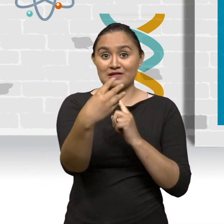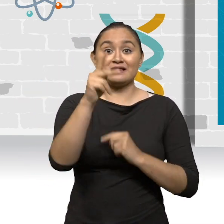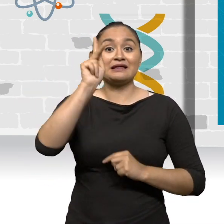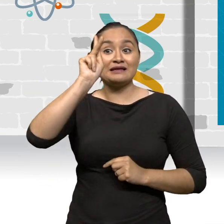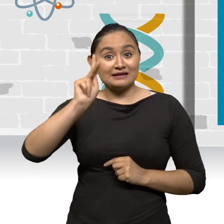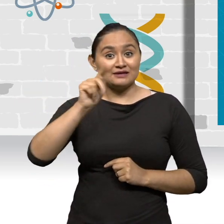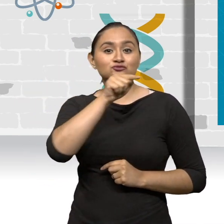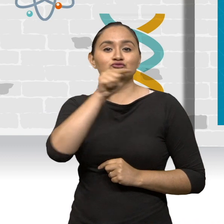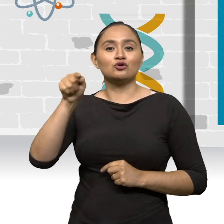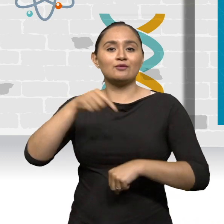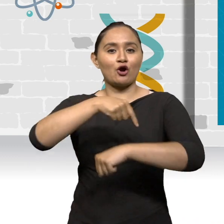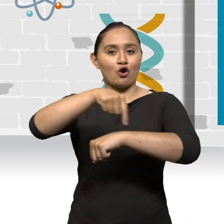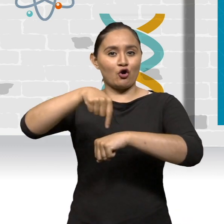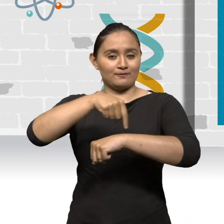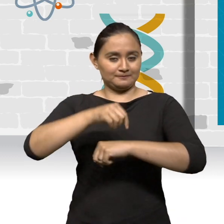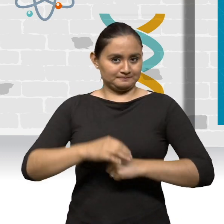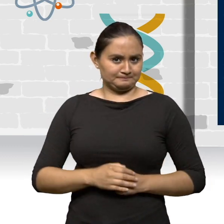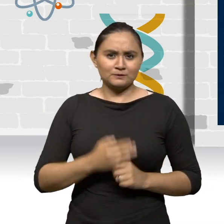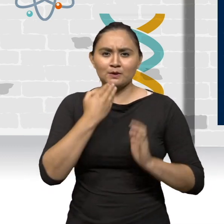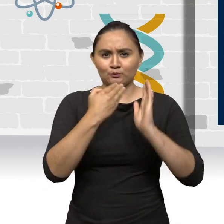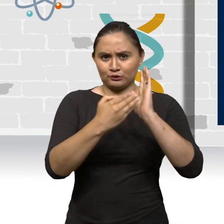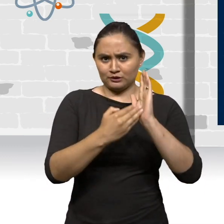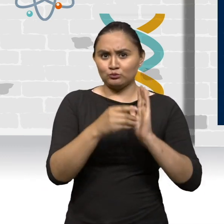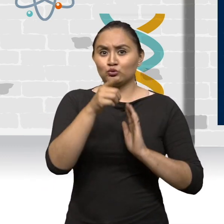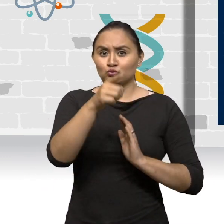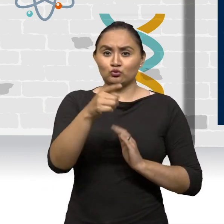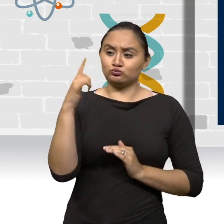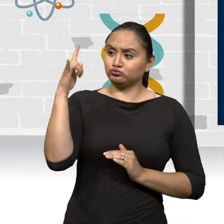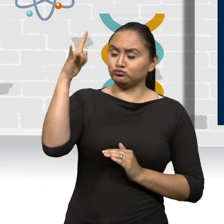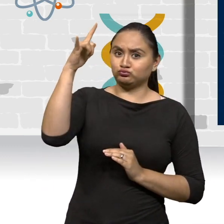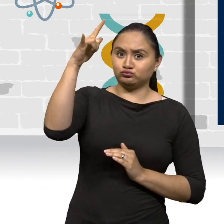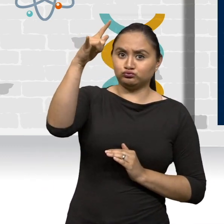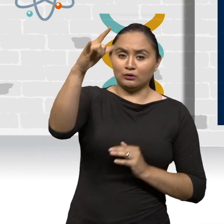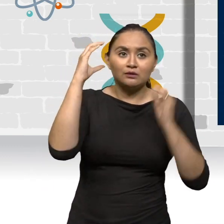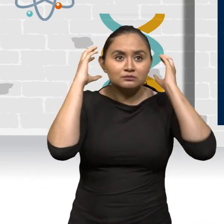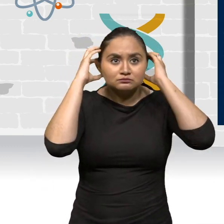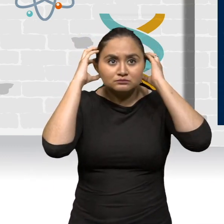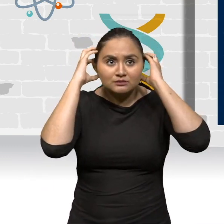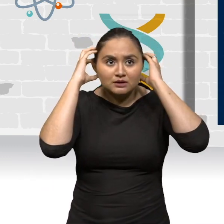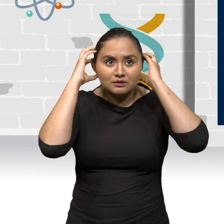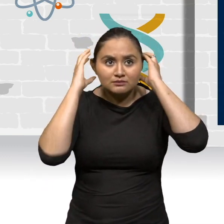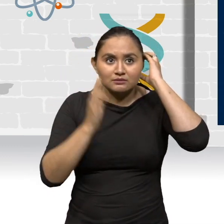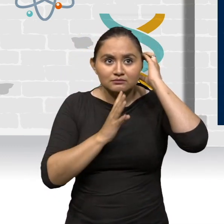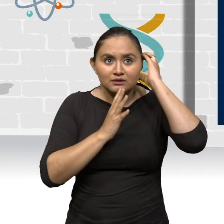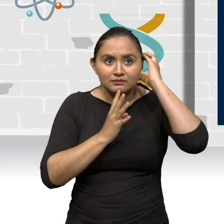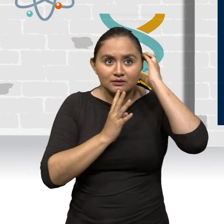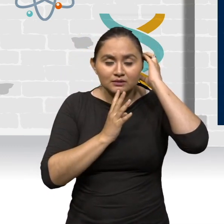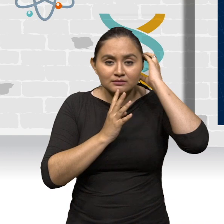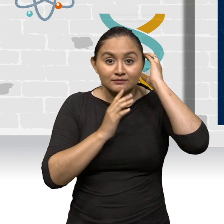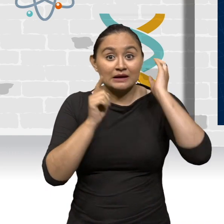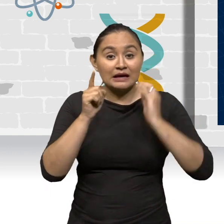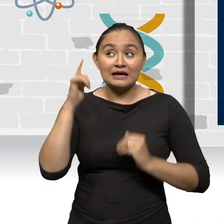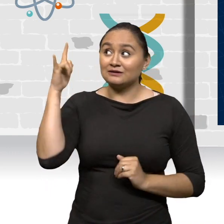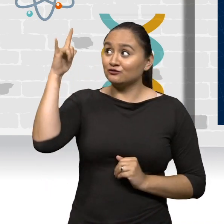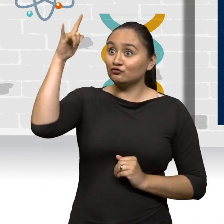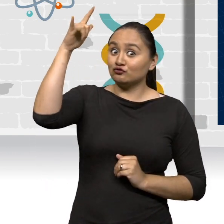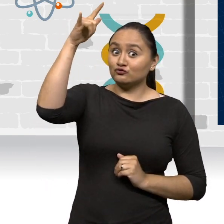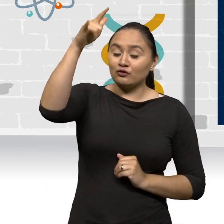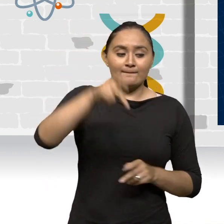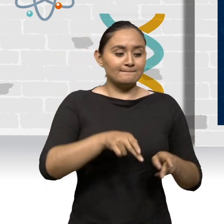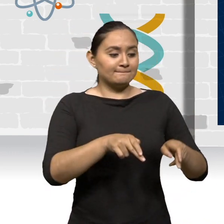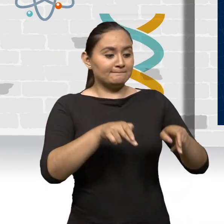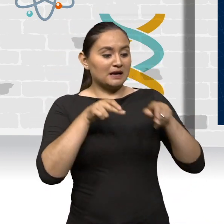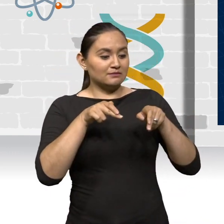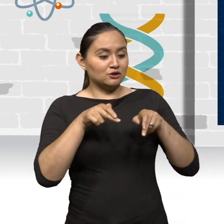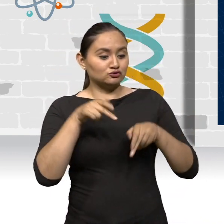kilómetros sobre hora. Veamos un ejemplo. Eres un controlador de vuelo de la torre de control del aeropuerto y una avioneta pide